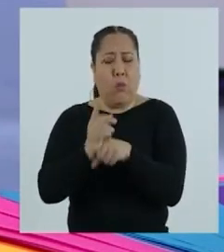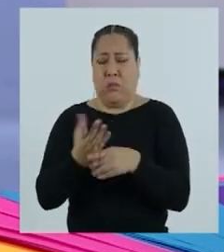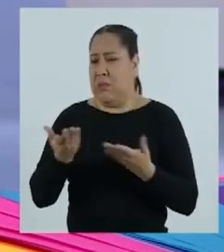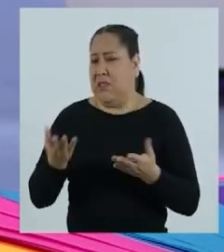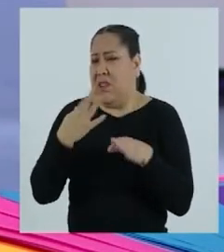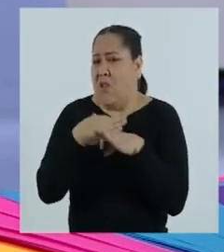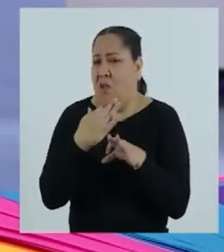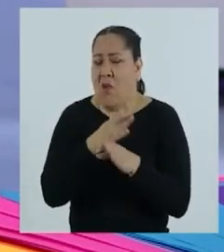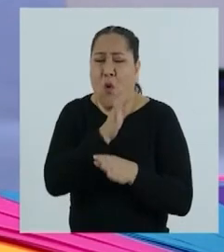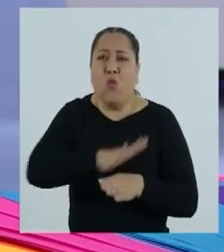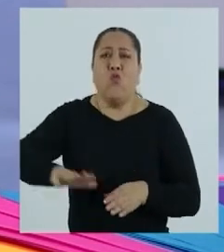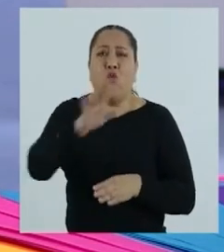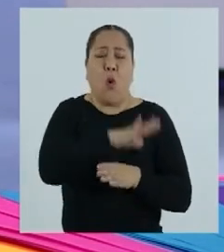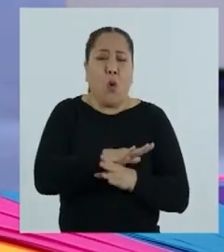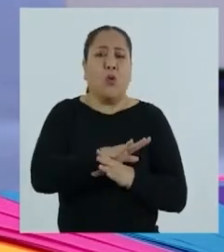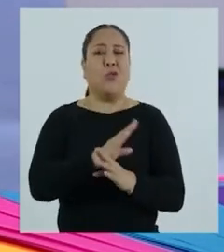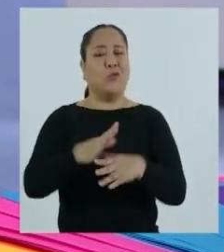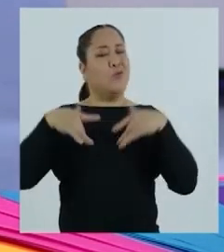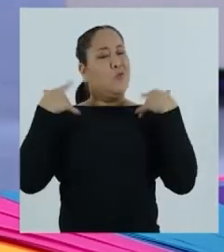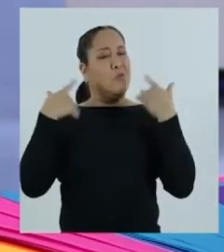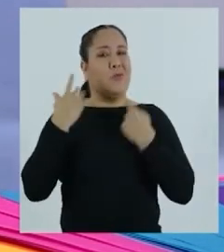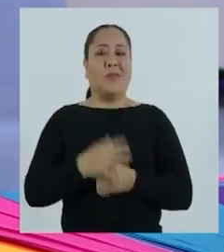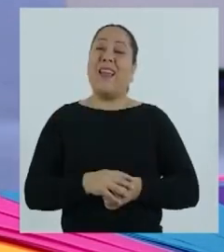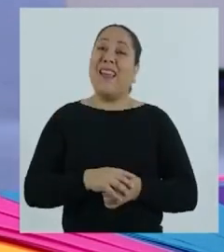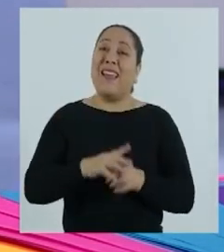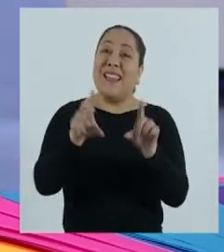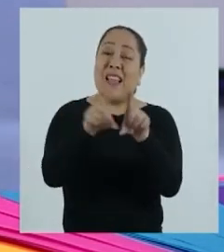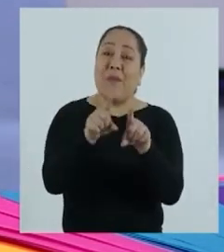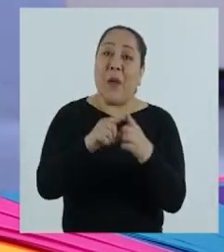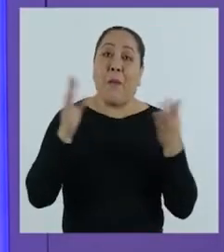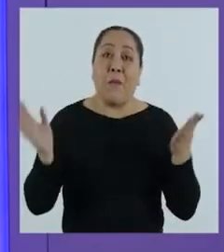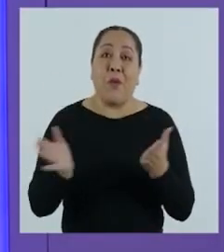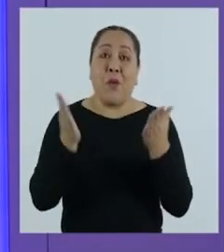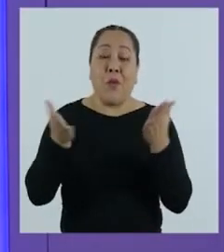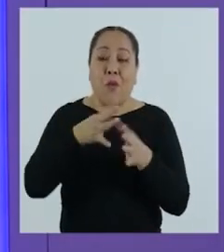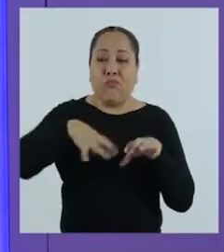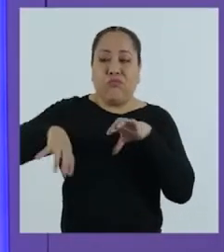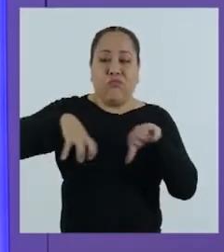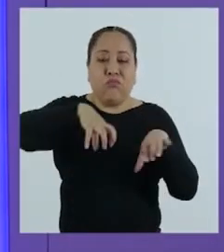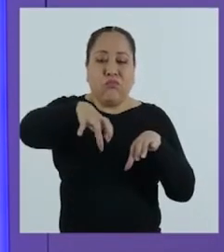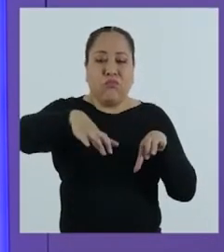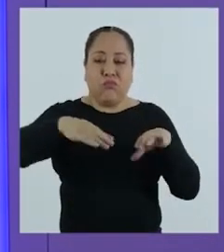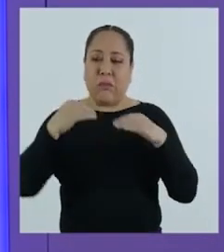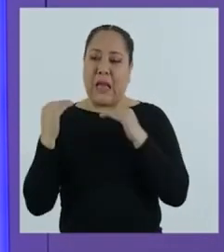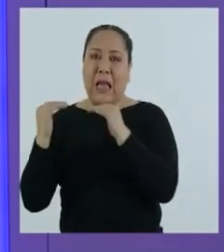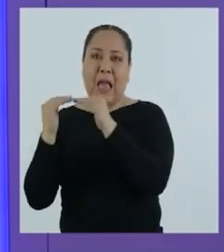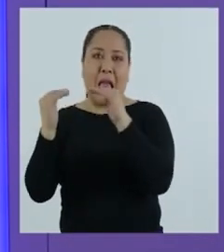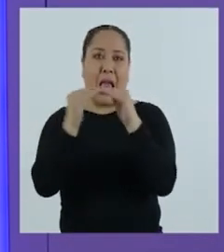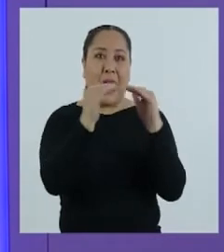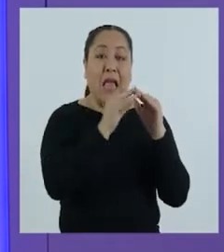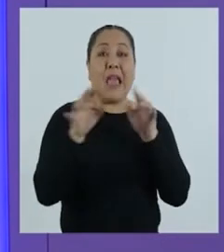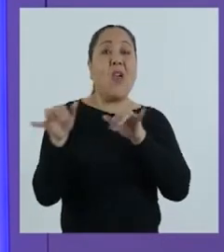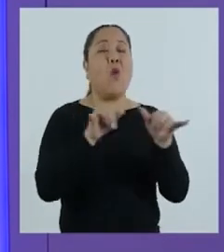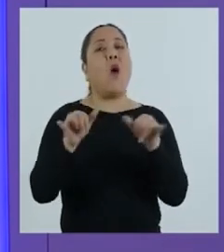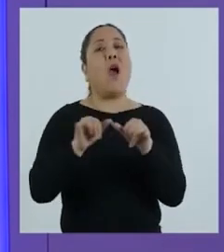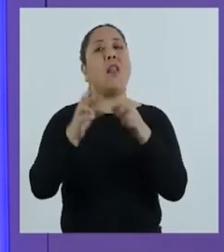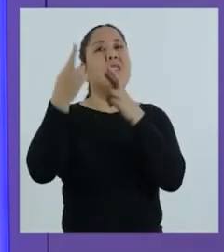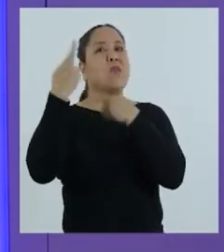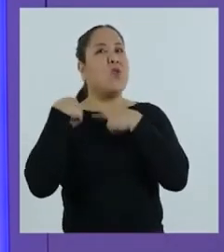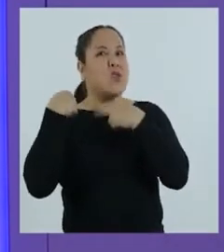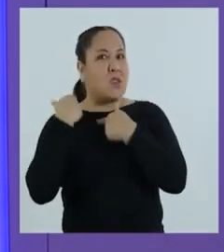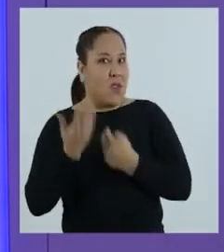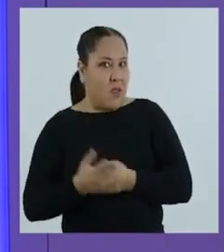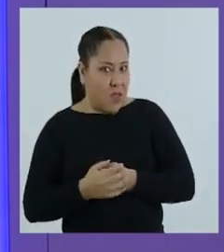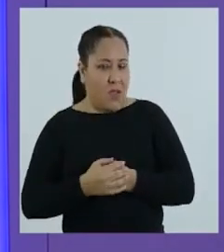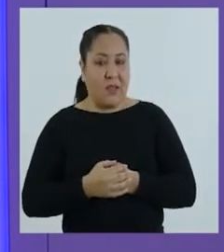resolverlas adecuadamente, de tal manera que todos terminemos contentos. Y además, promover la distribución equitativa